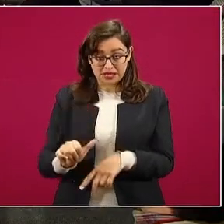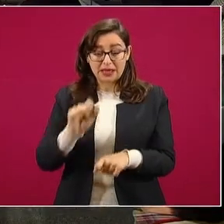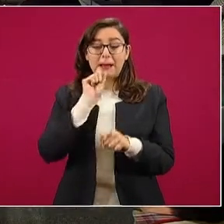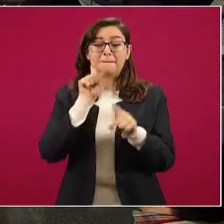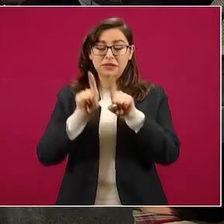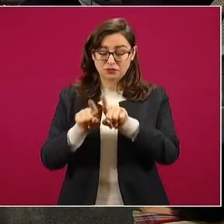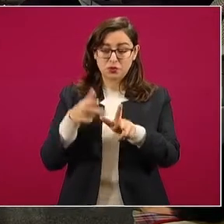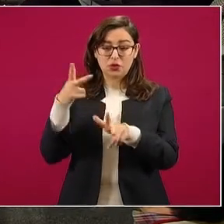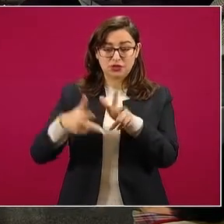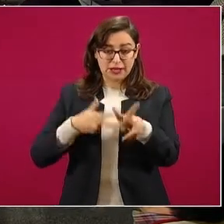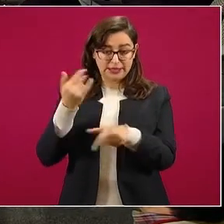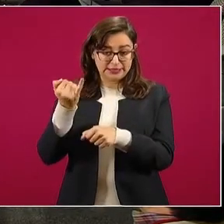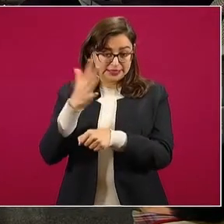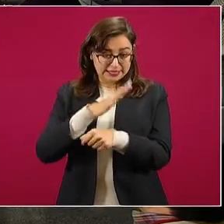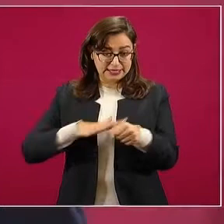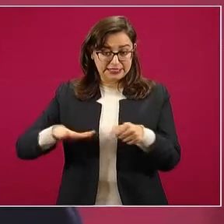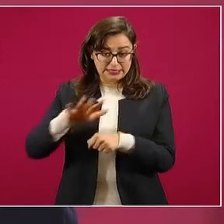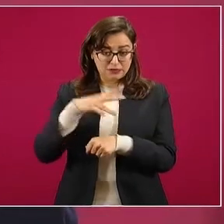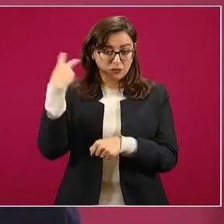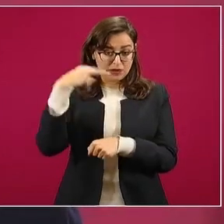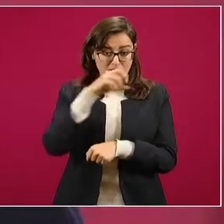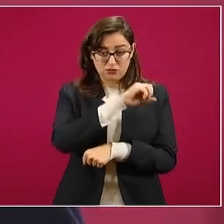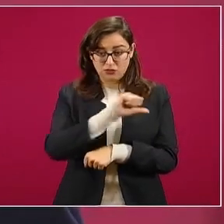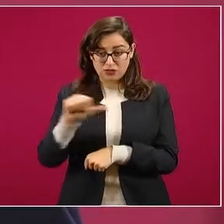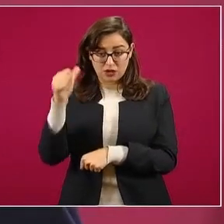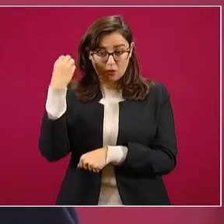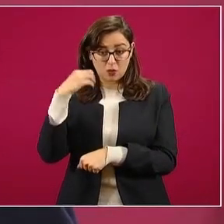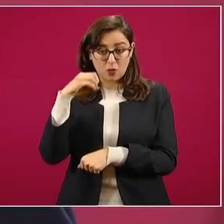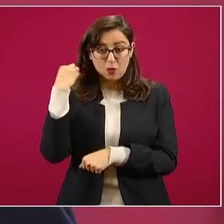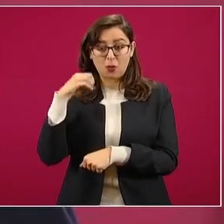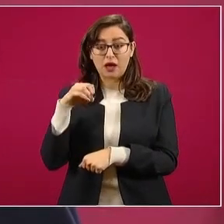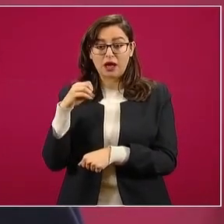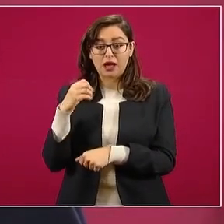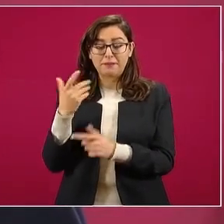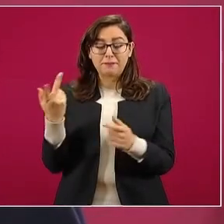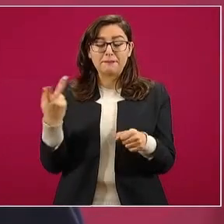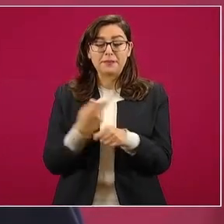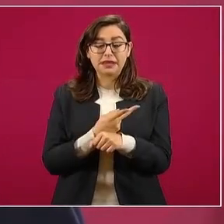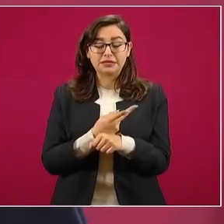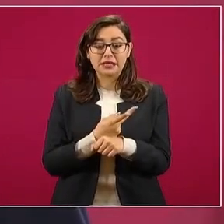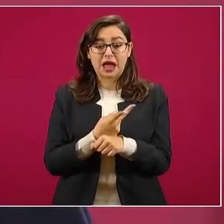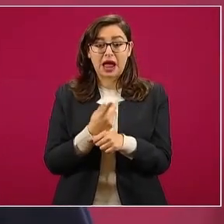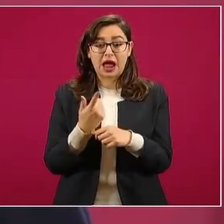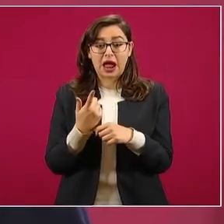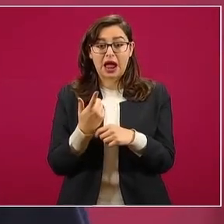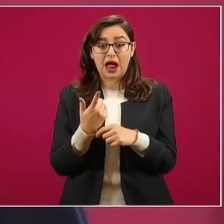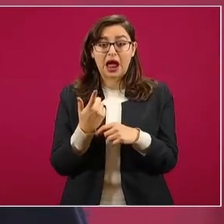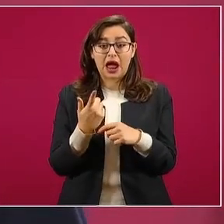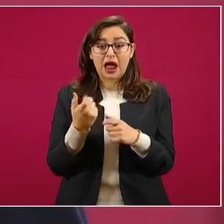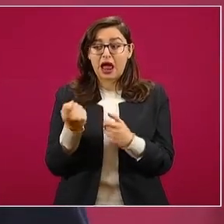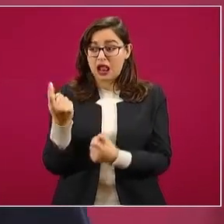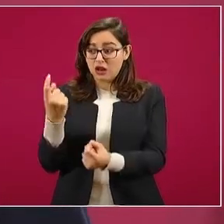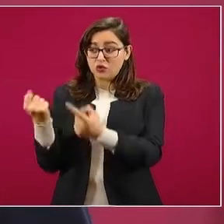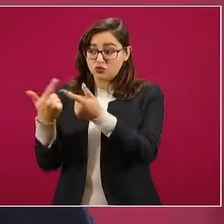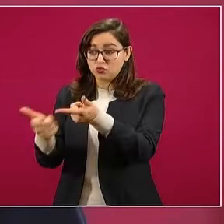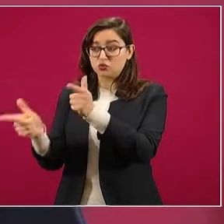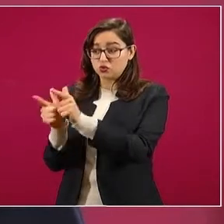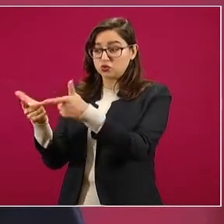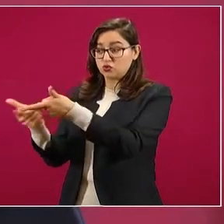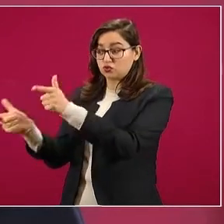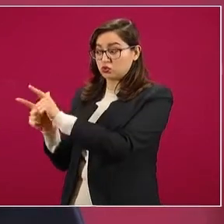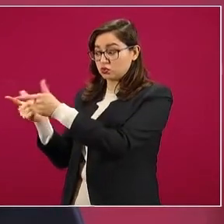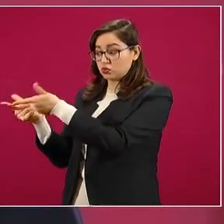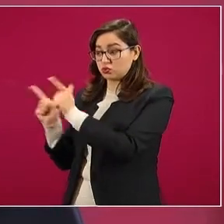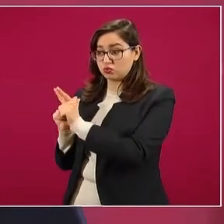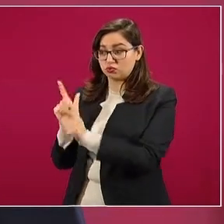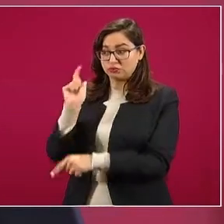grupos ambientalistas financiados para